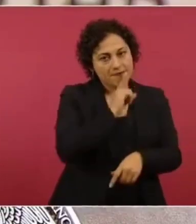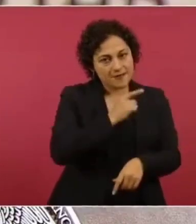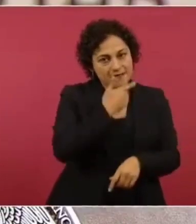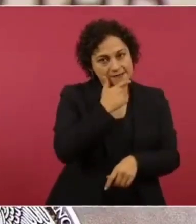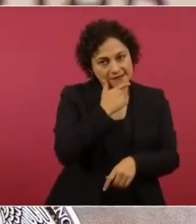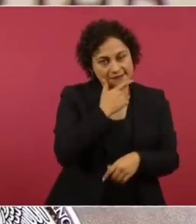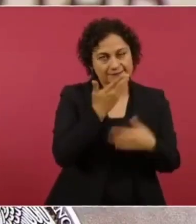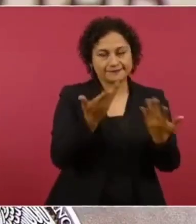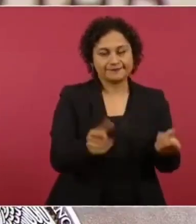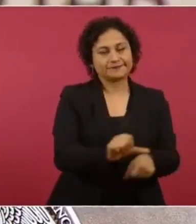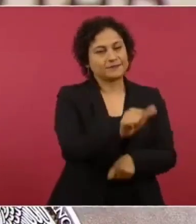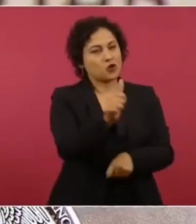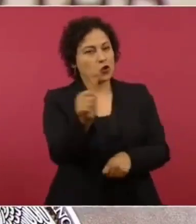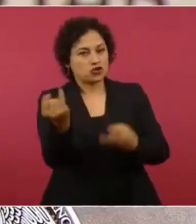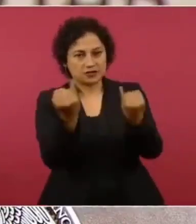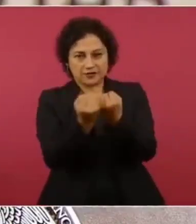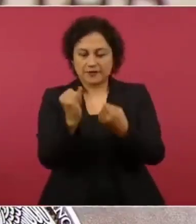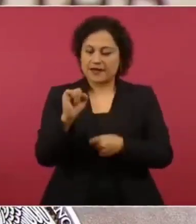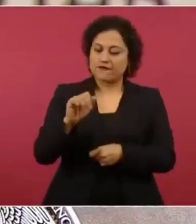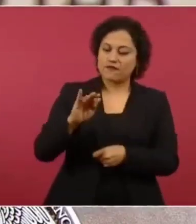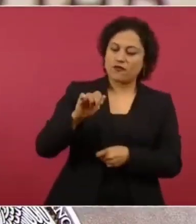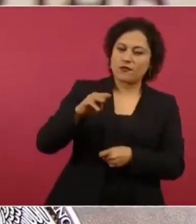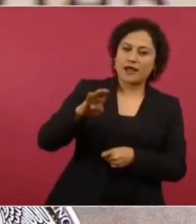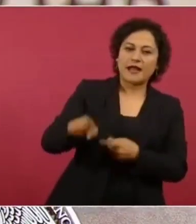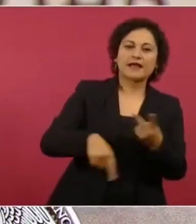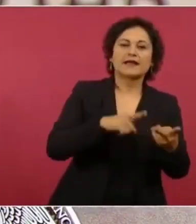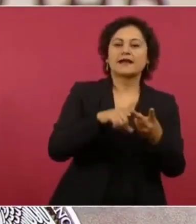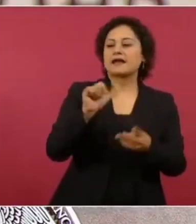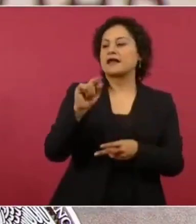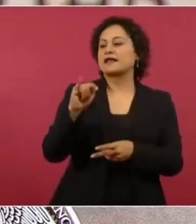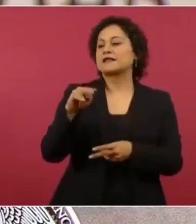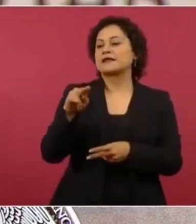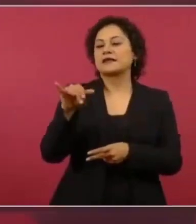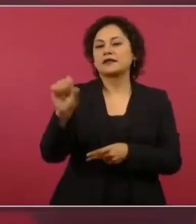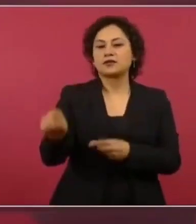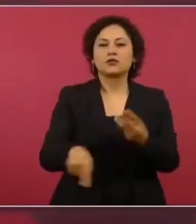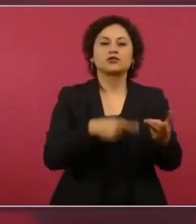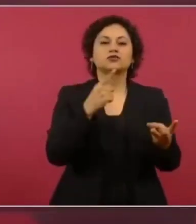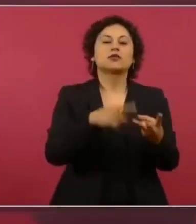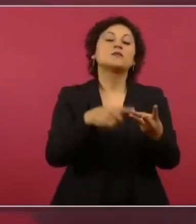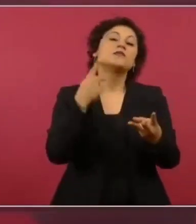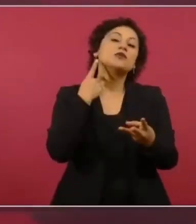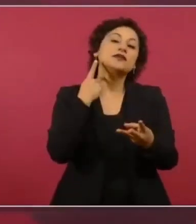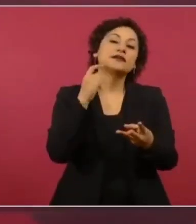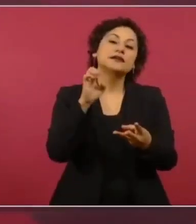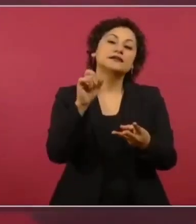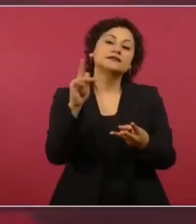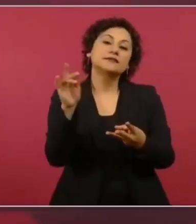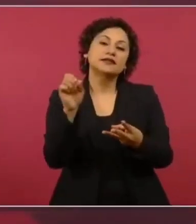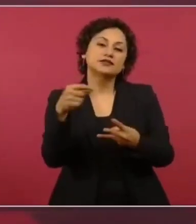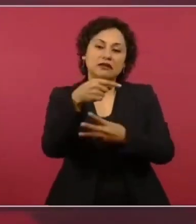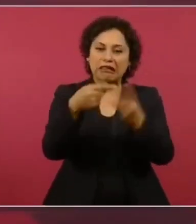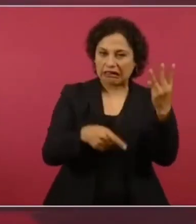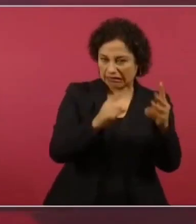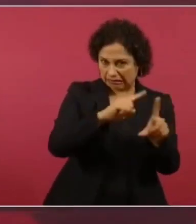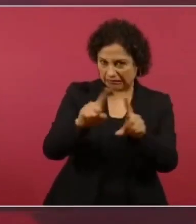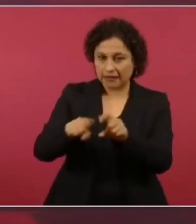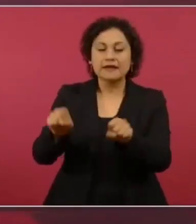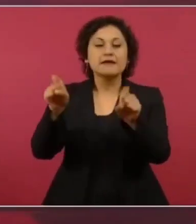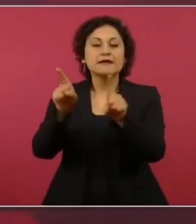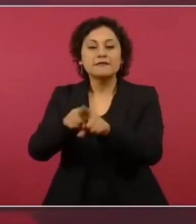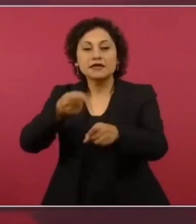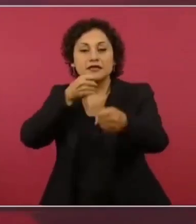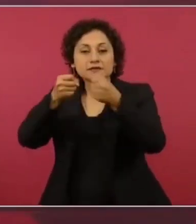como Infobae, el Latinus de Loret de Mola y Política Expansión, así como Sergio Sarmiento,